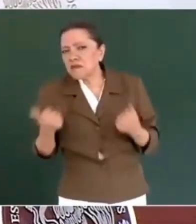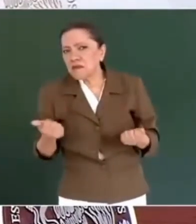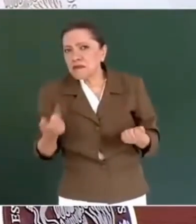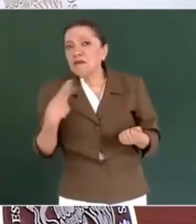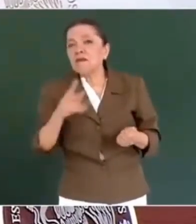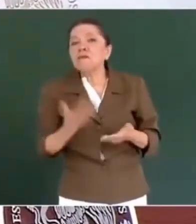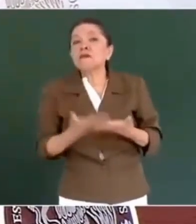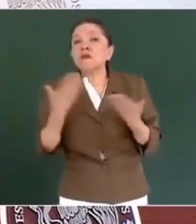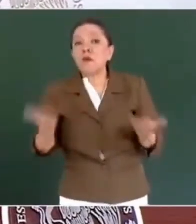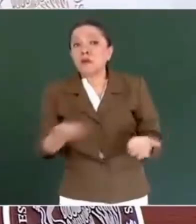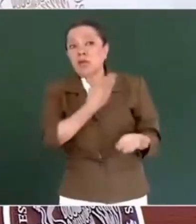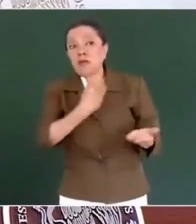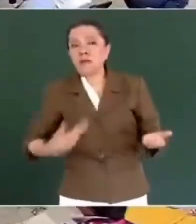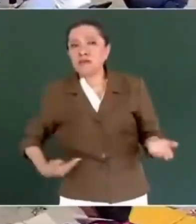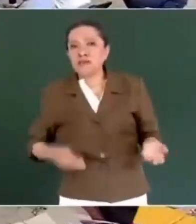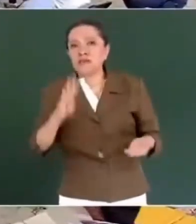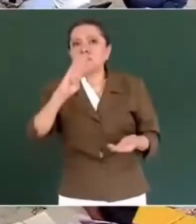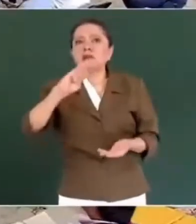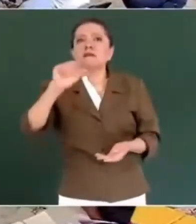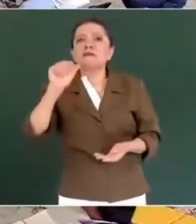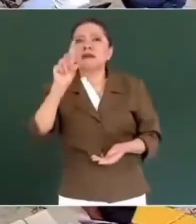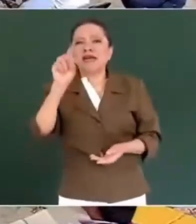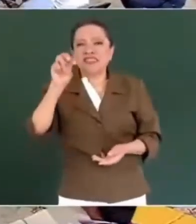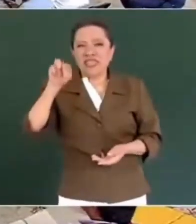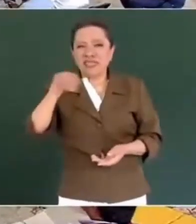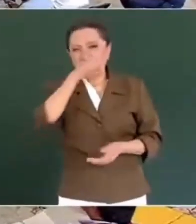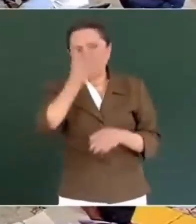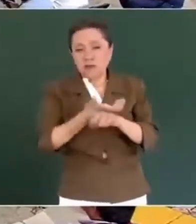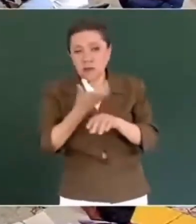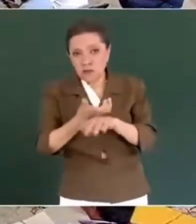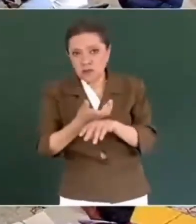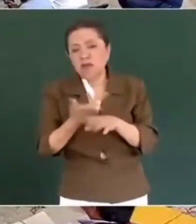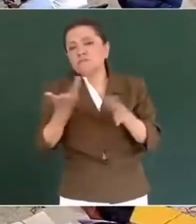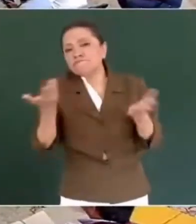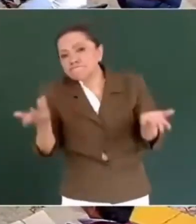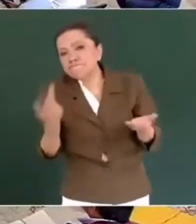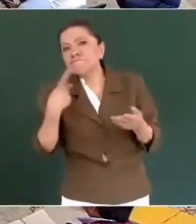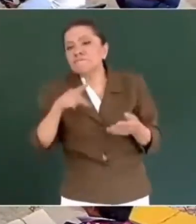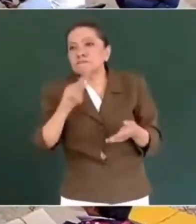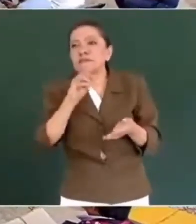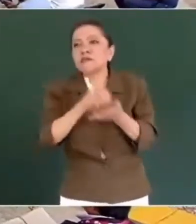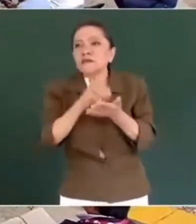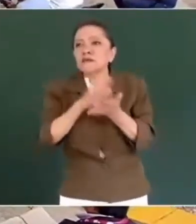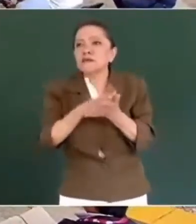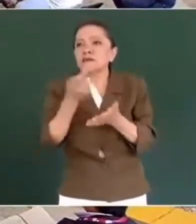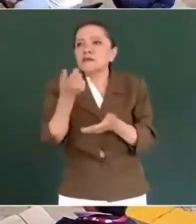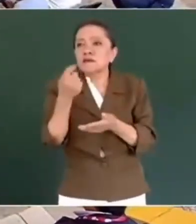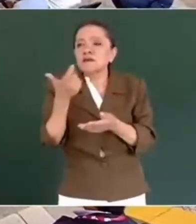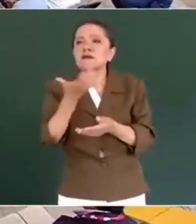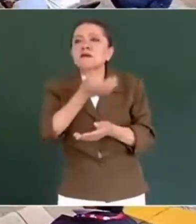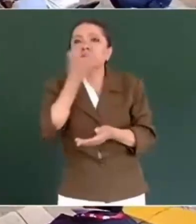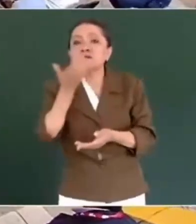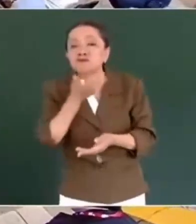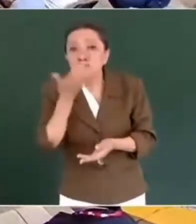presidente Biden, pero de todas maneras quedan las malas costumbres de querer